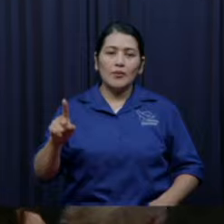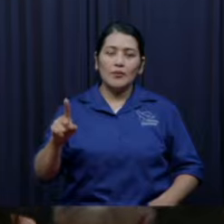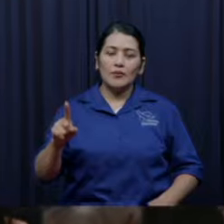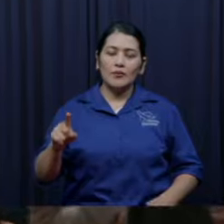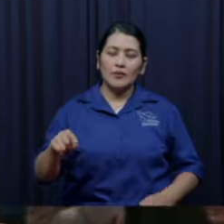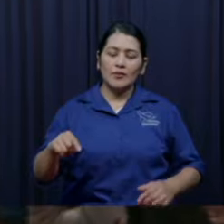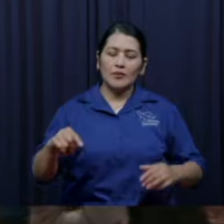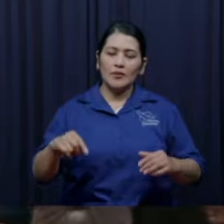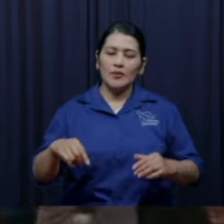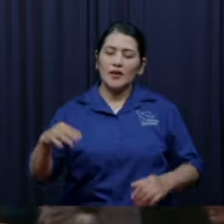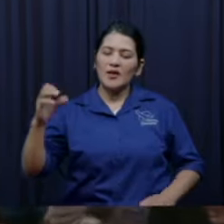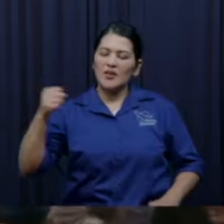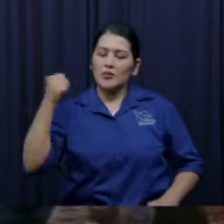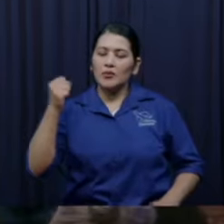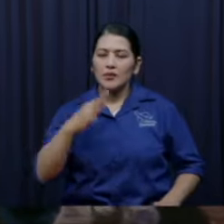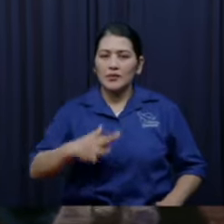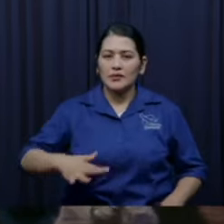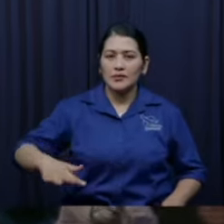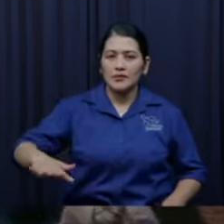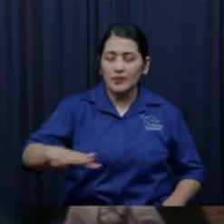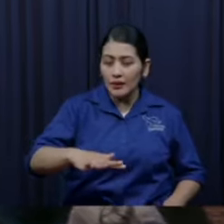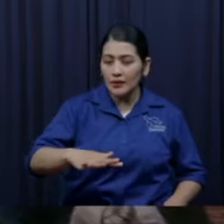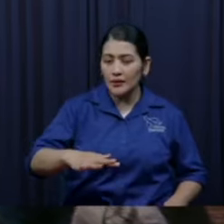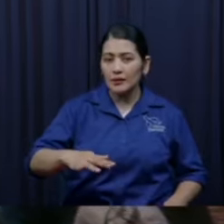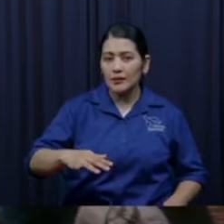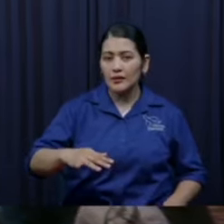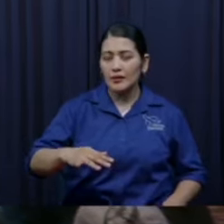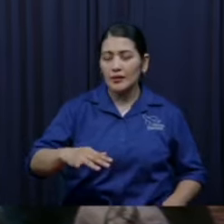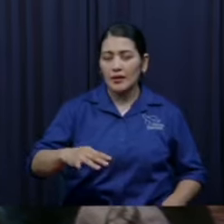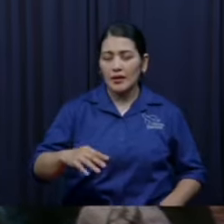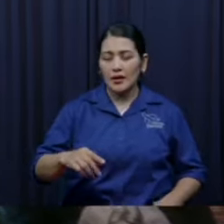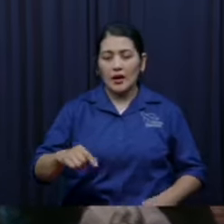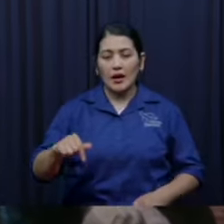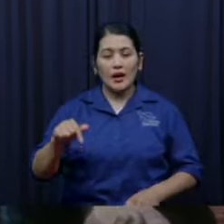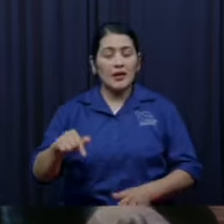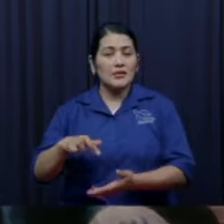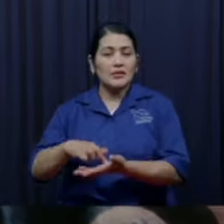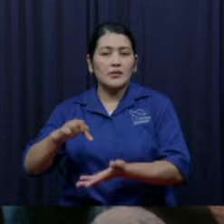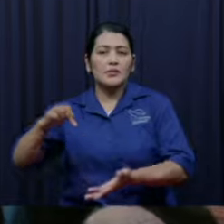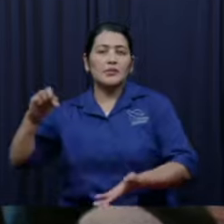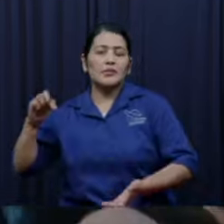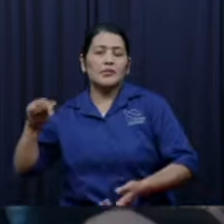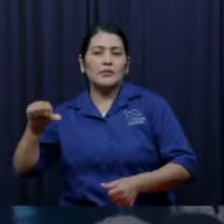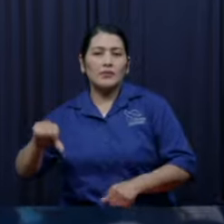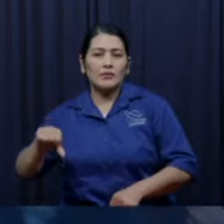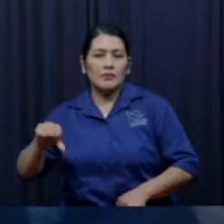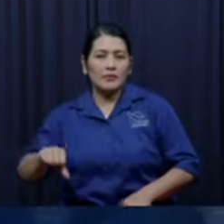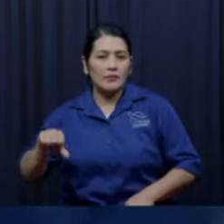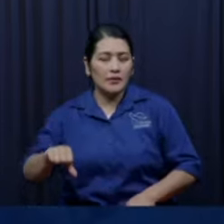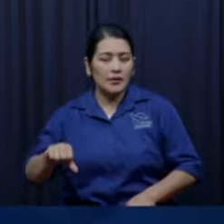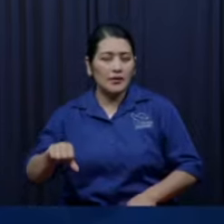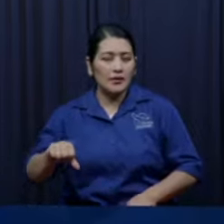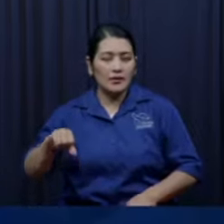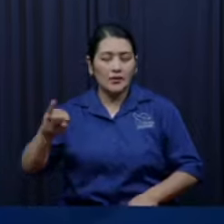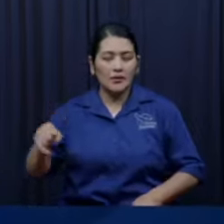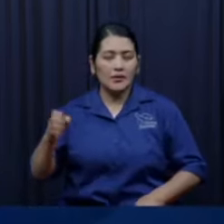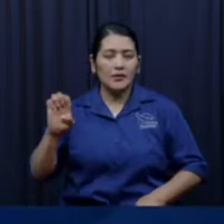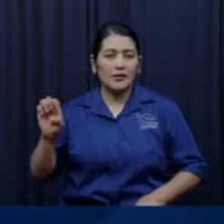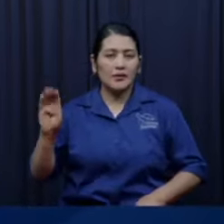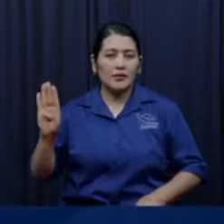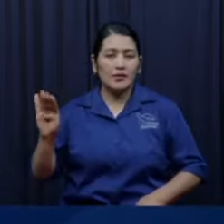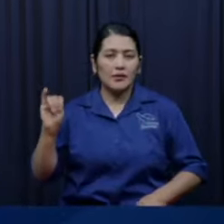que vergüenza no pudieron y los de judá los hijos de judá no pudieron